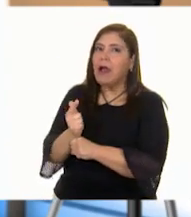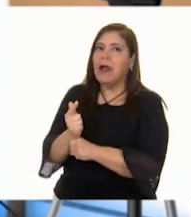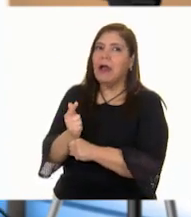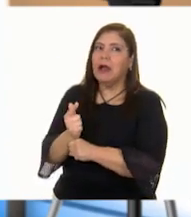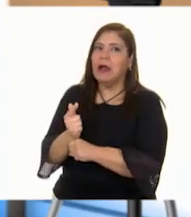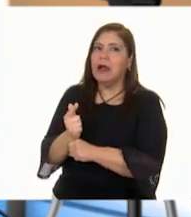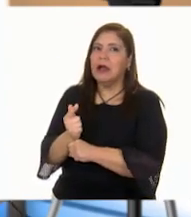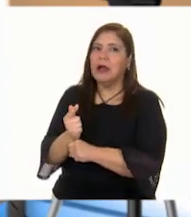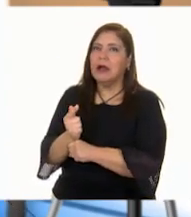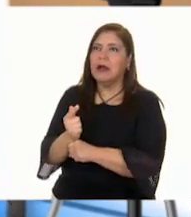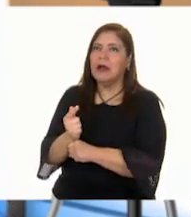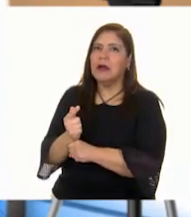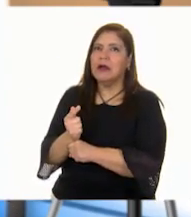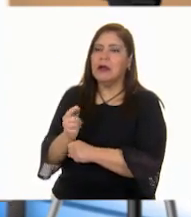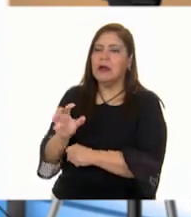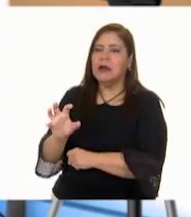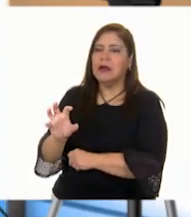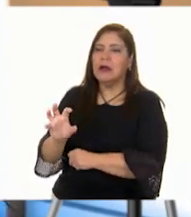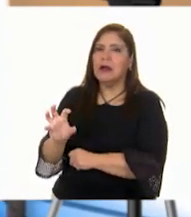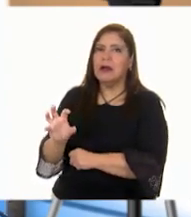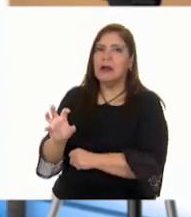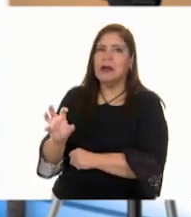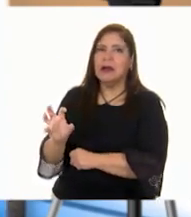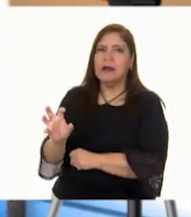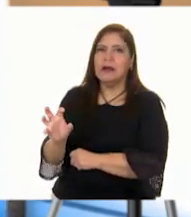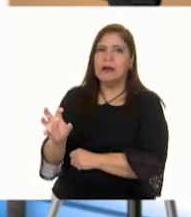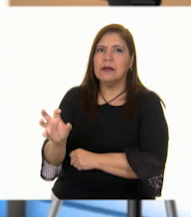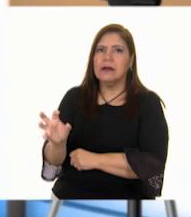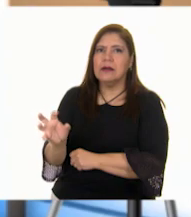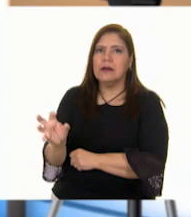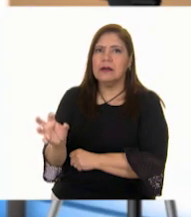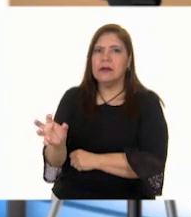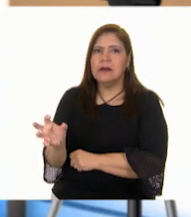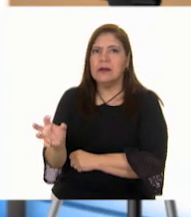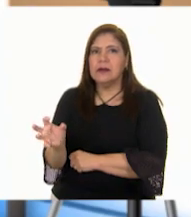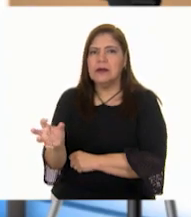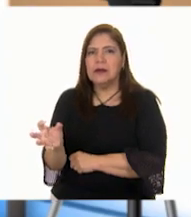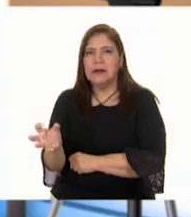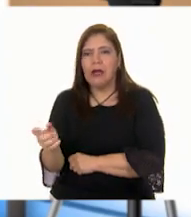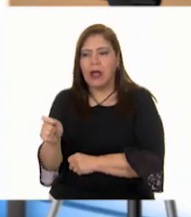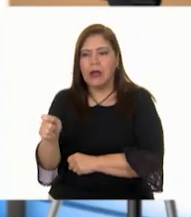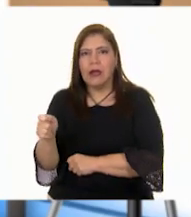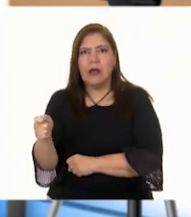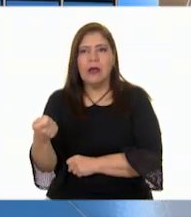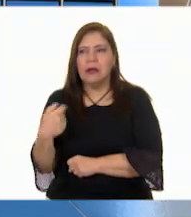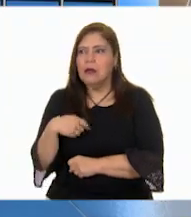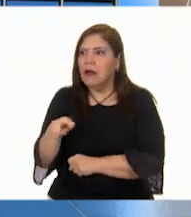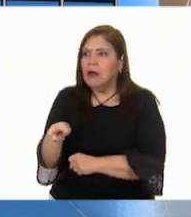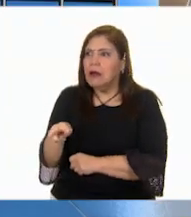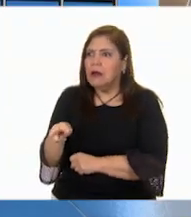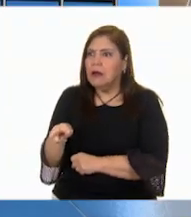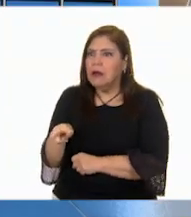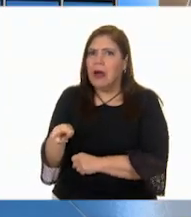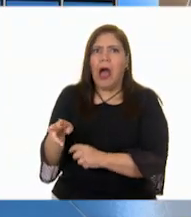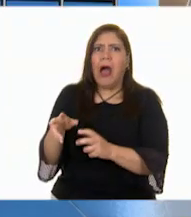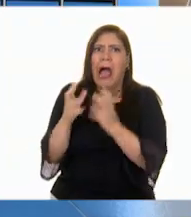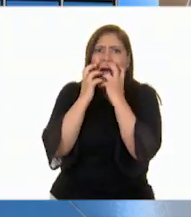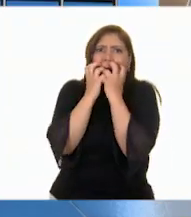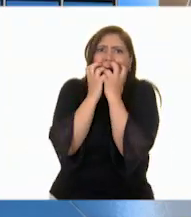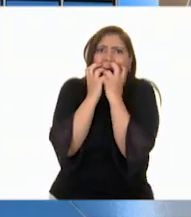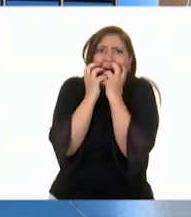giraba lentamente la llave en la cerradura de la puerta y otra vez grité de espanto.